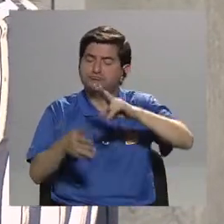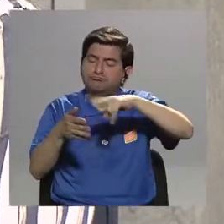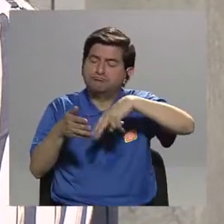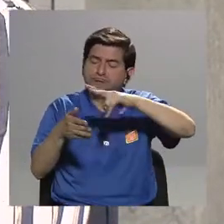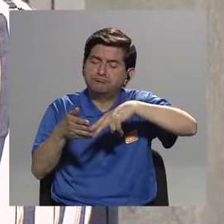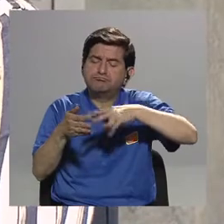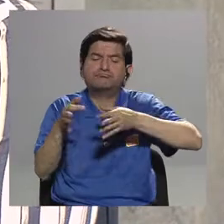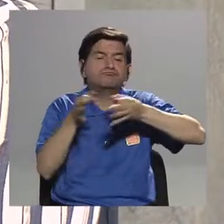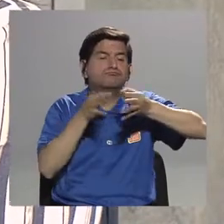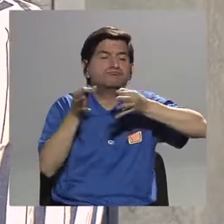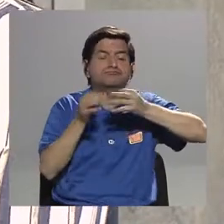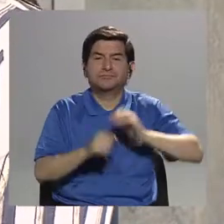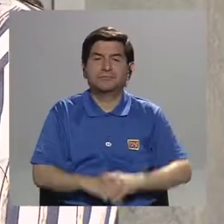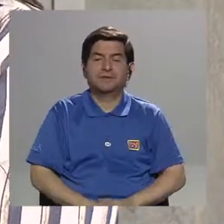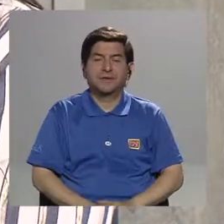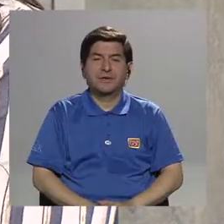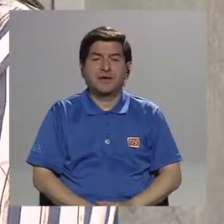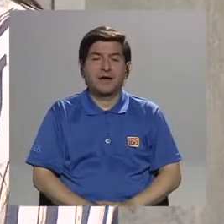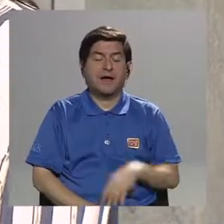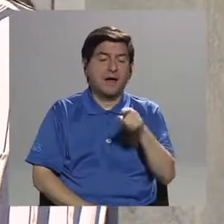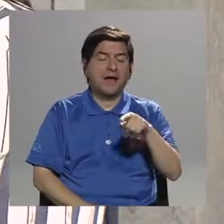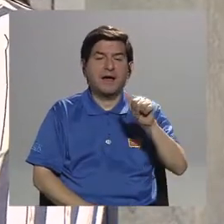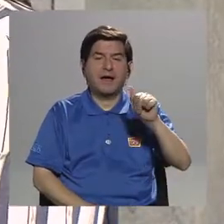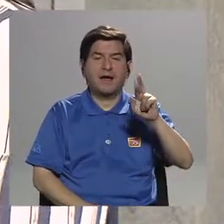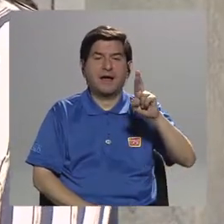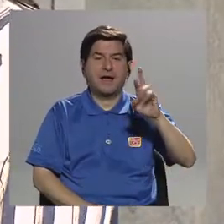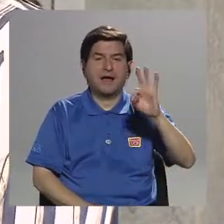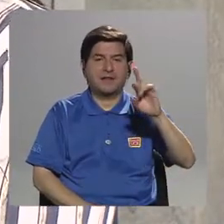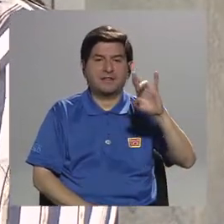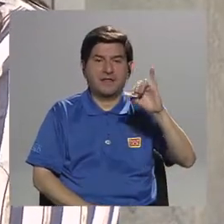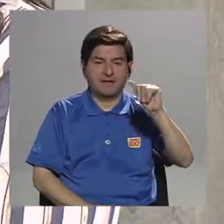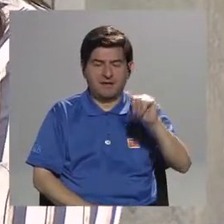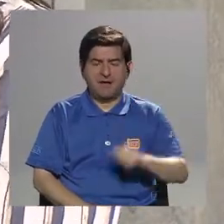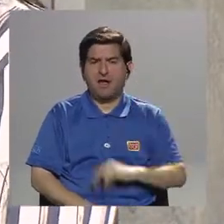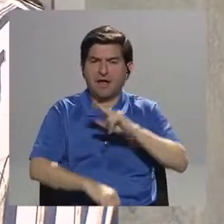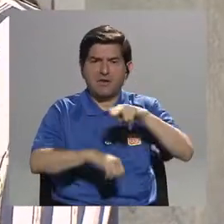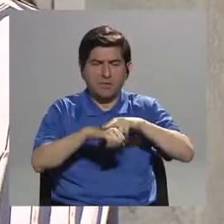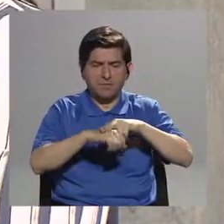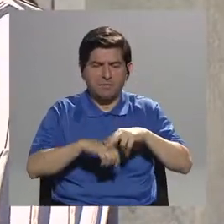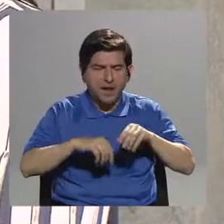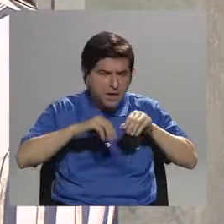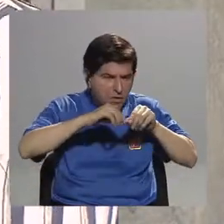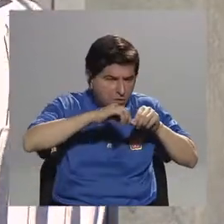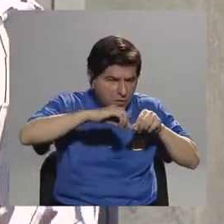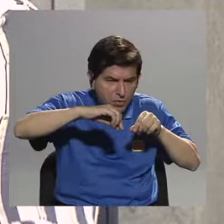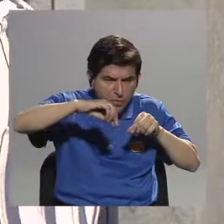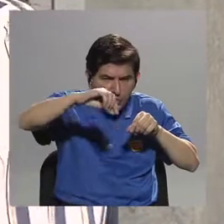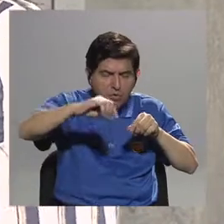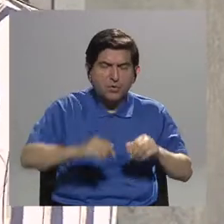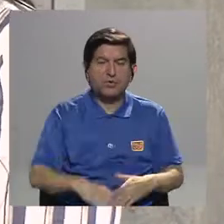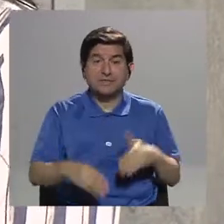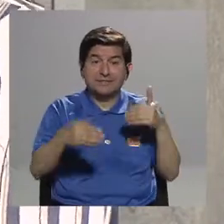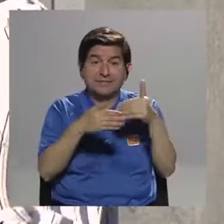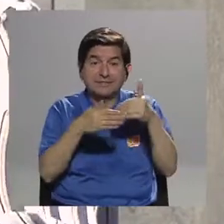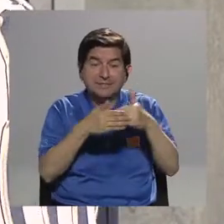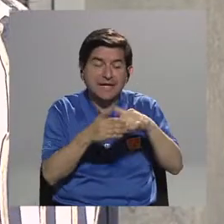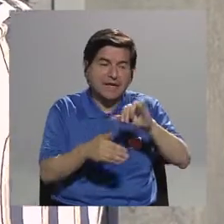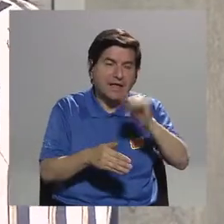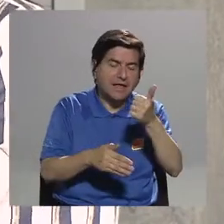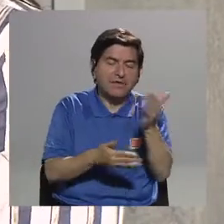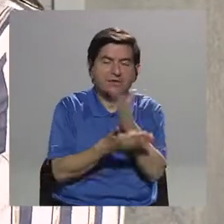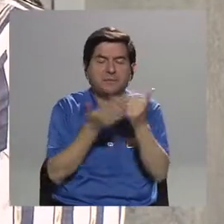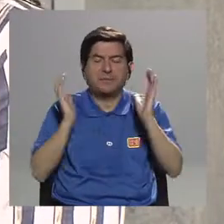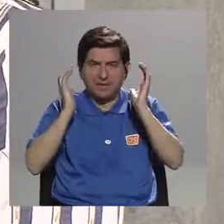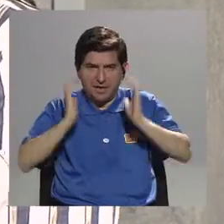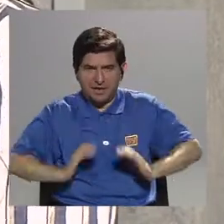literatura explica que el recorrido de esta arteria, ¿verdad? Normalmente es por acá y que está colindando con